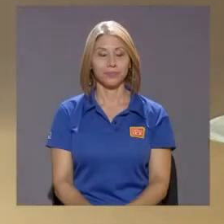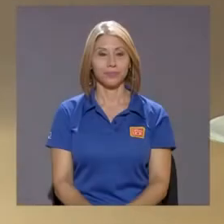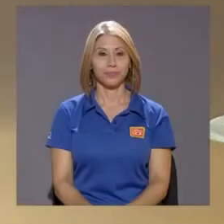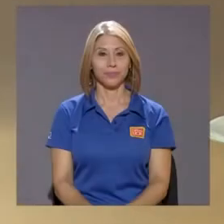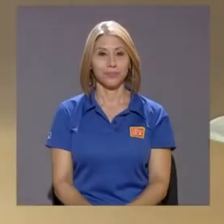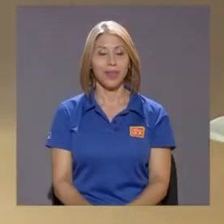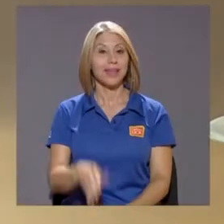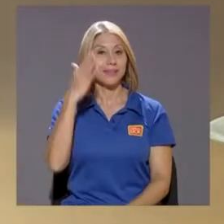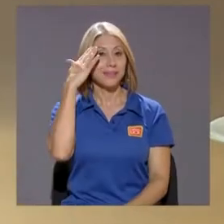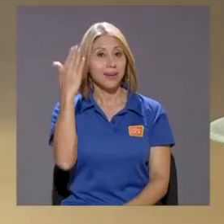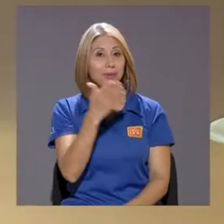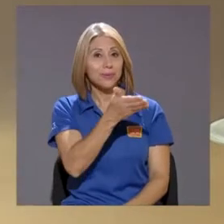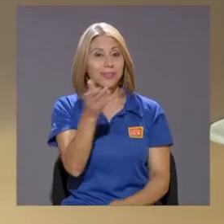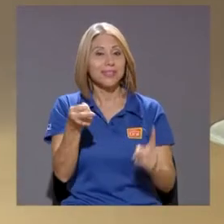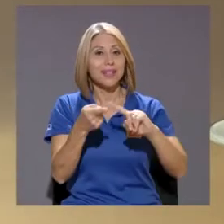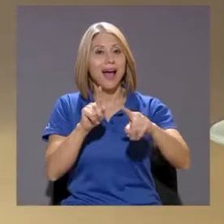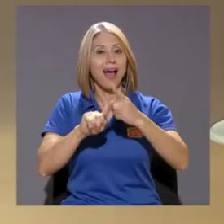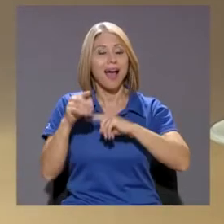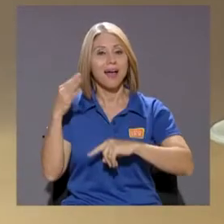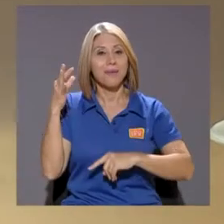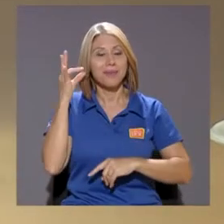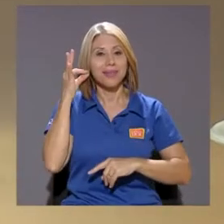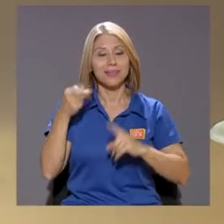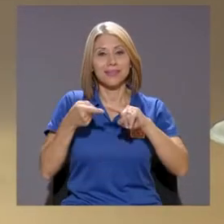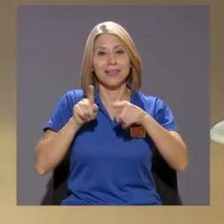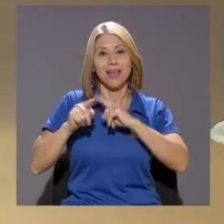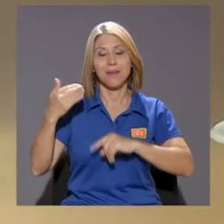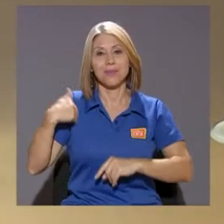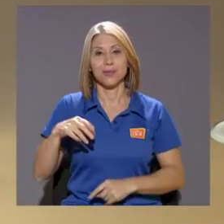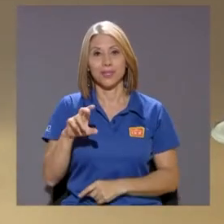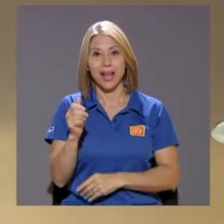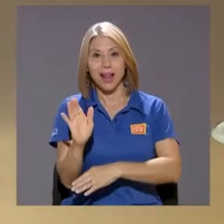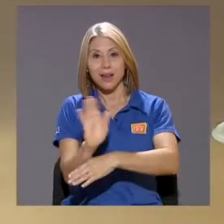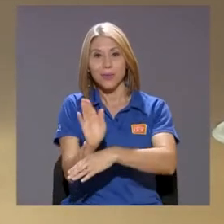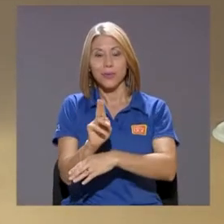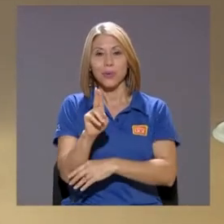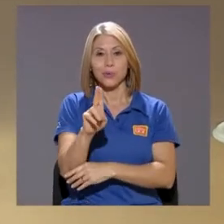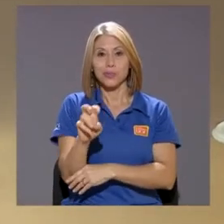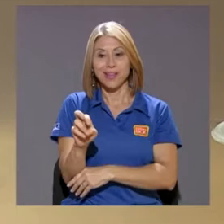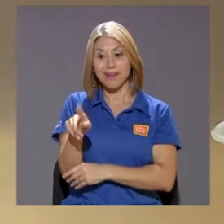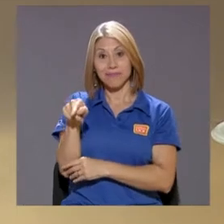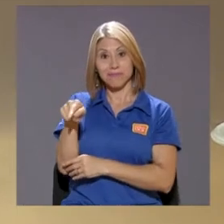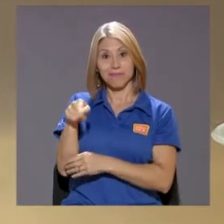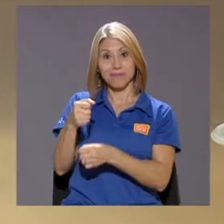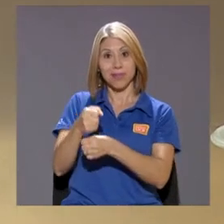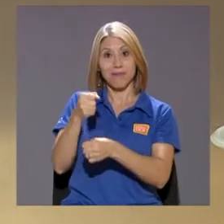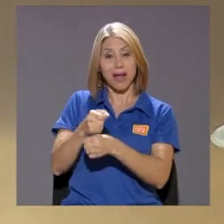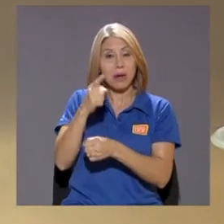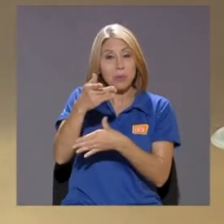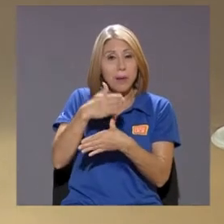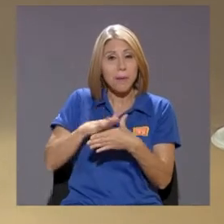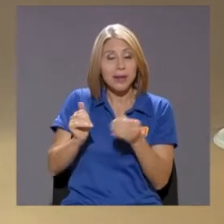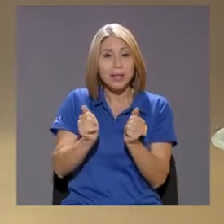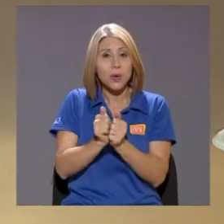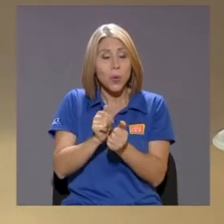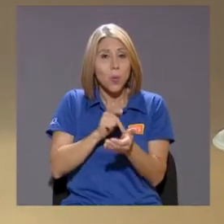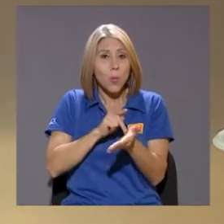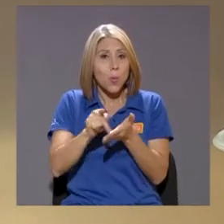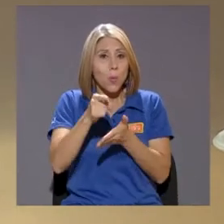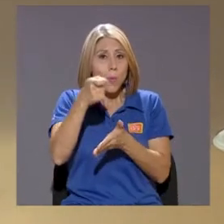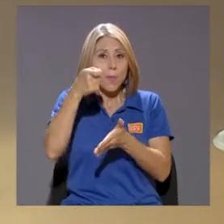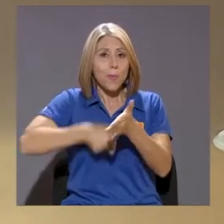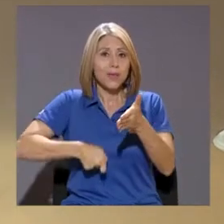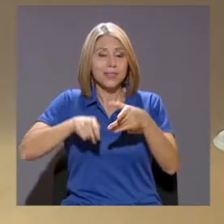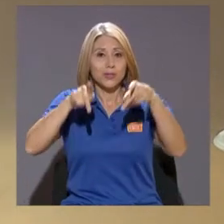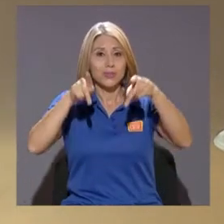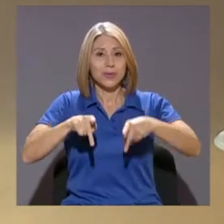Los saludamos amigas y amigos de Canal UCF Este medio televisivo que se paga parcialmente con los impuestos que tributan los